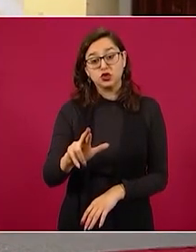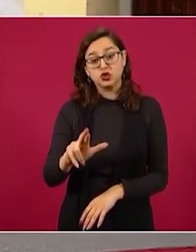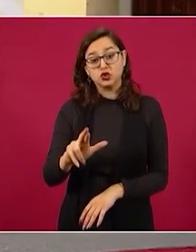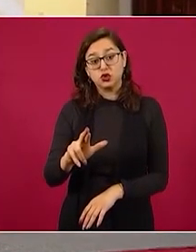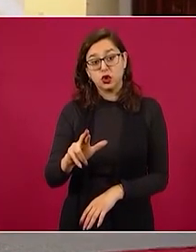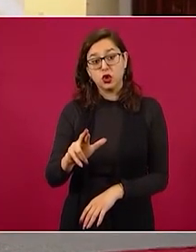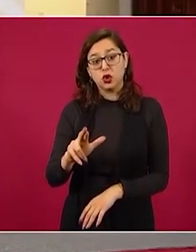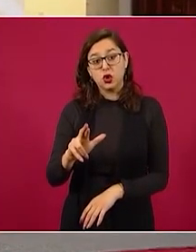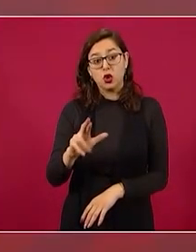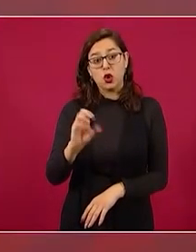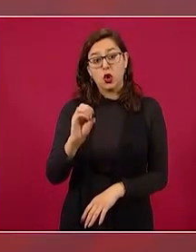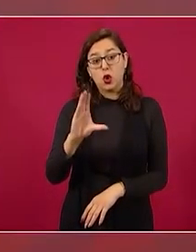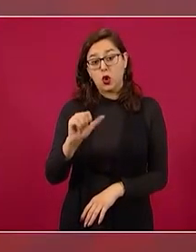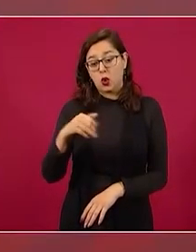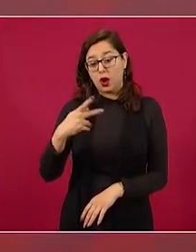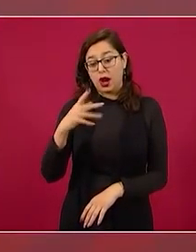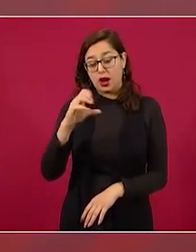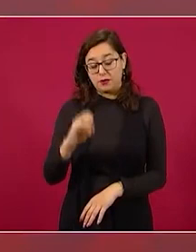quiebro pero no me doblo